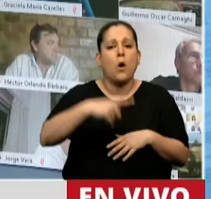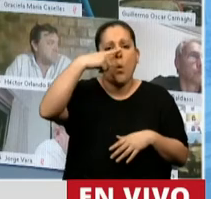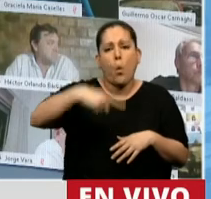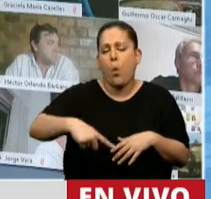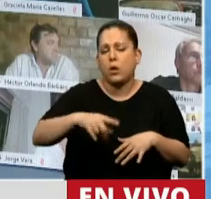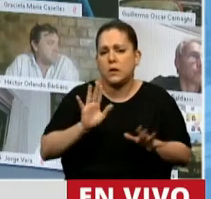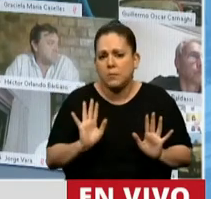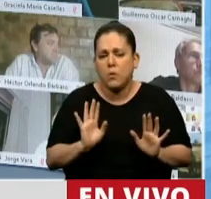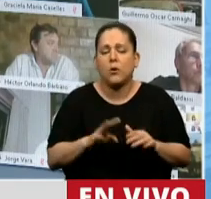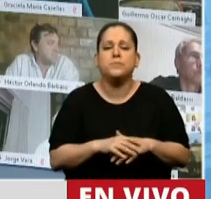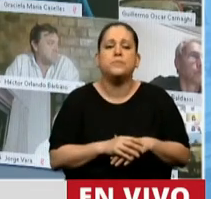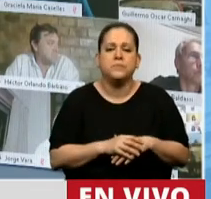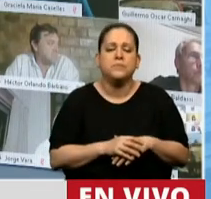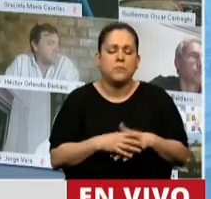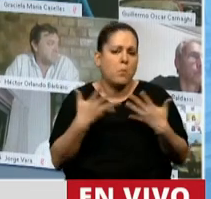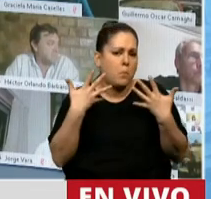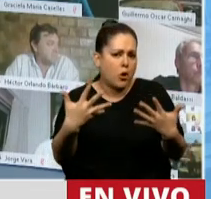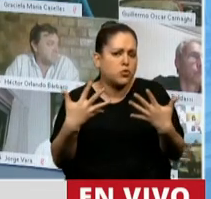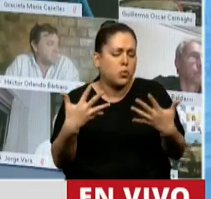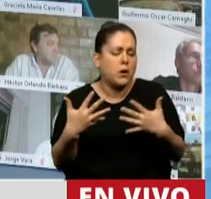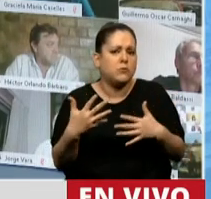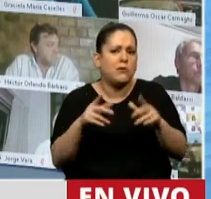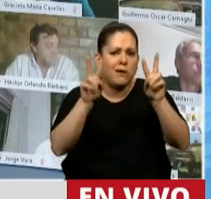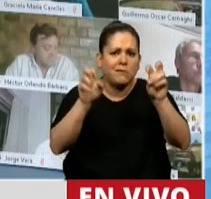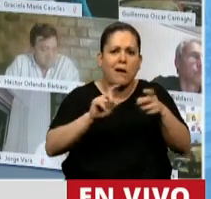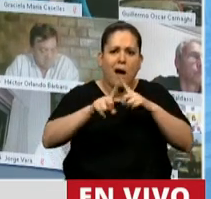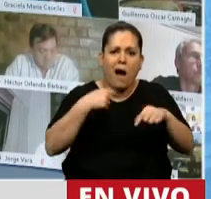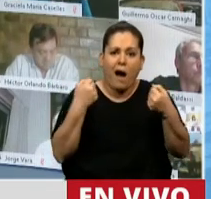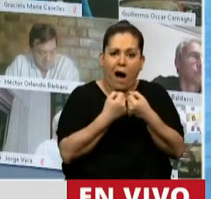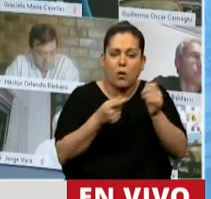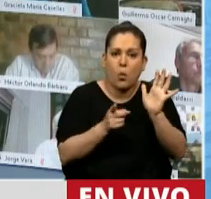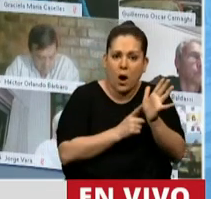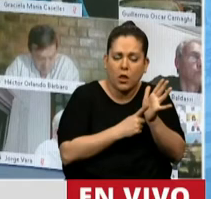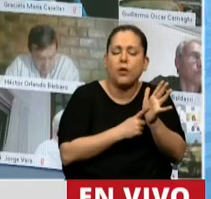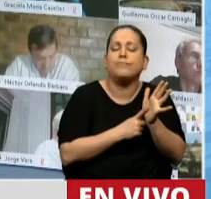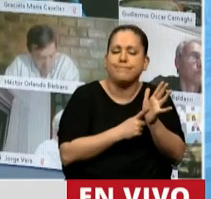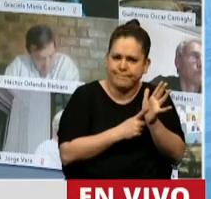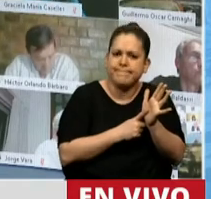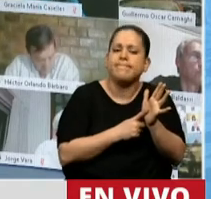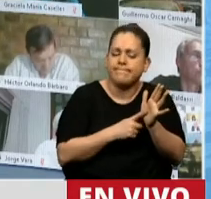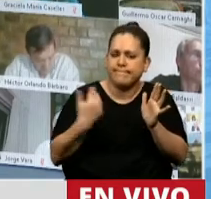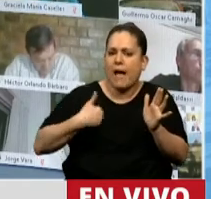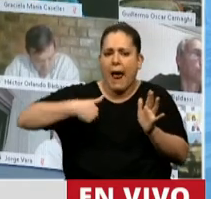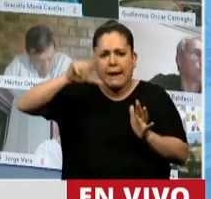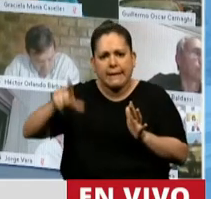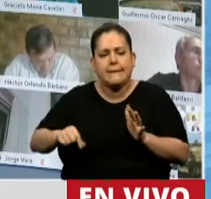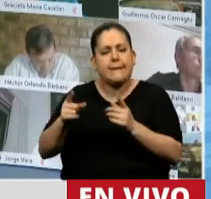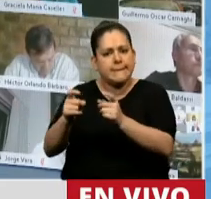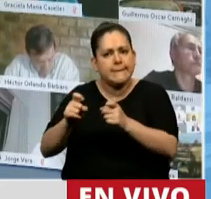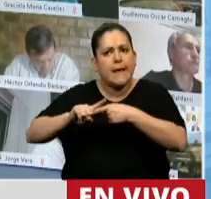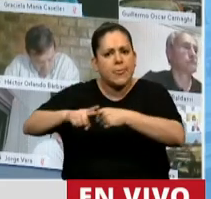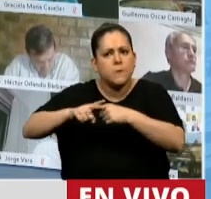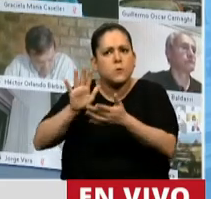y no me parece menor, por supuesto que cuando hablamos de Escazú hablamos también de la necesidad que tiene la Argentina de discutir su sistema económico